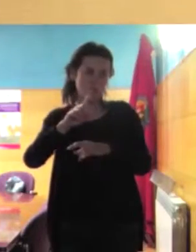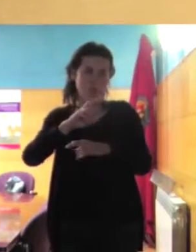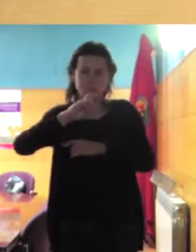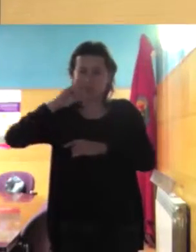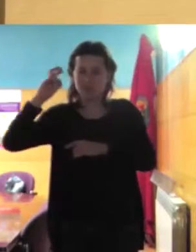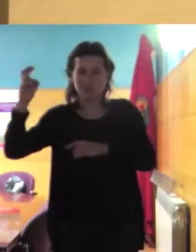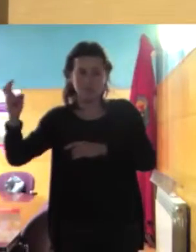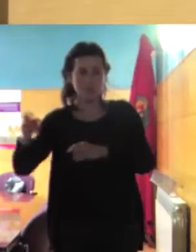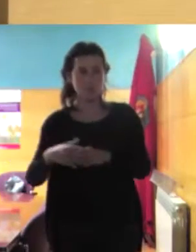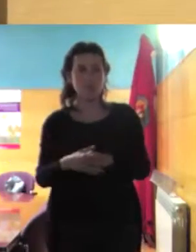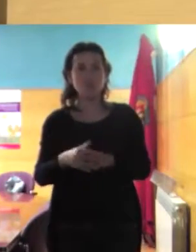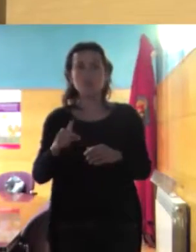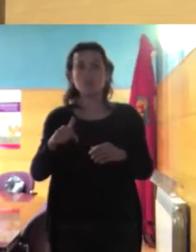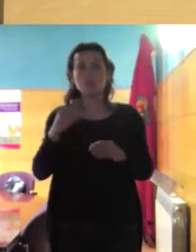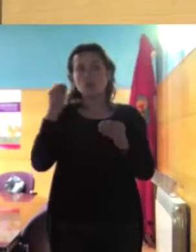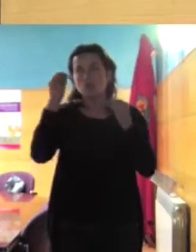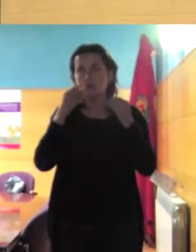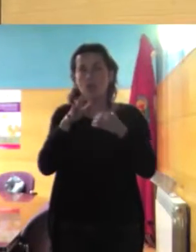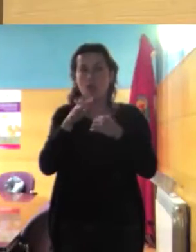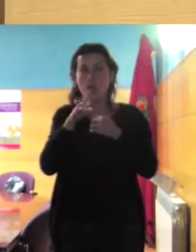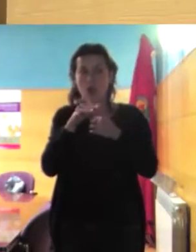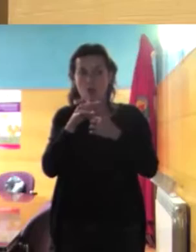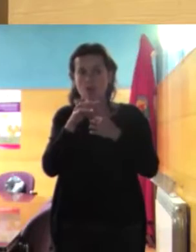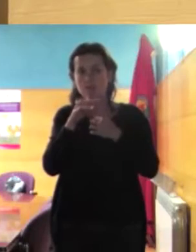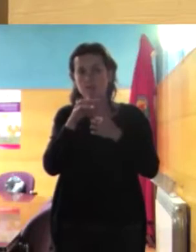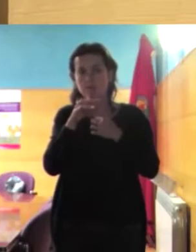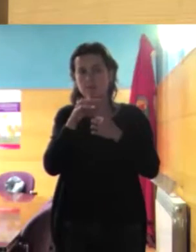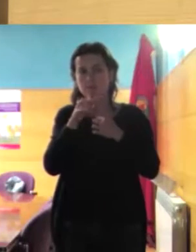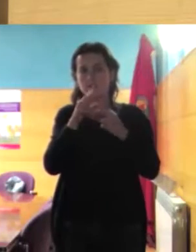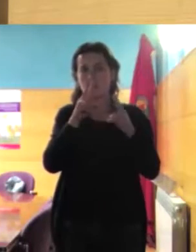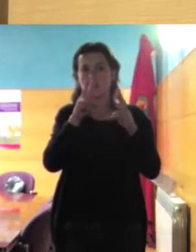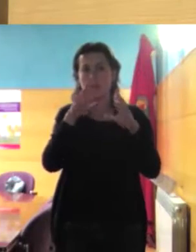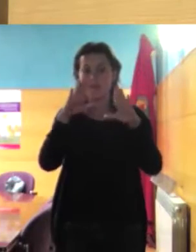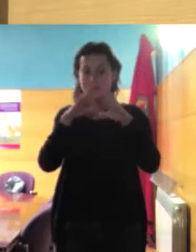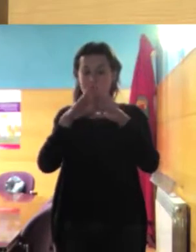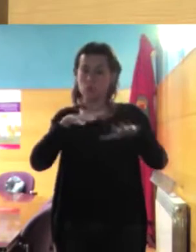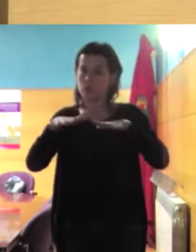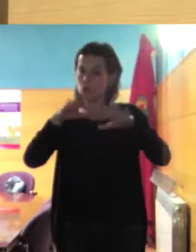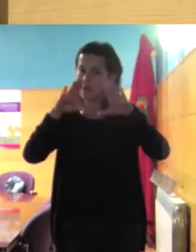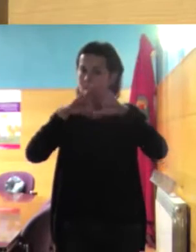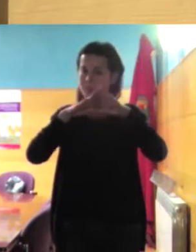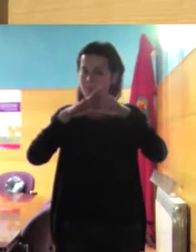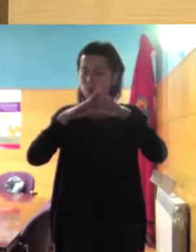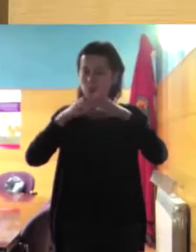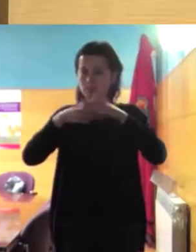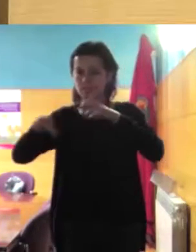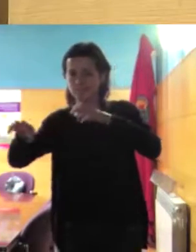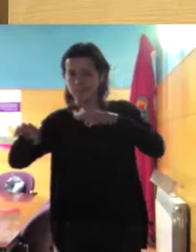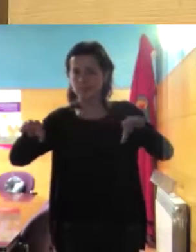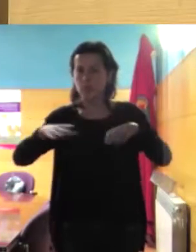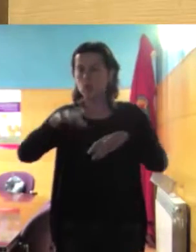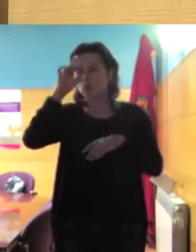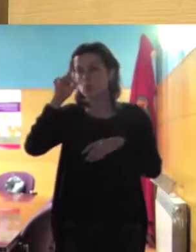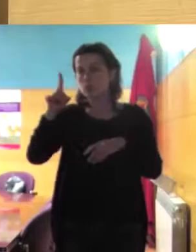mismo yo creo que esto es uno de los temas junto con otros que divide mucho el feminismo feminista yo no sé si el otro día visteis una de